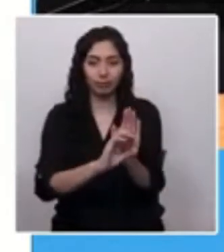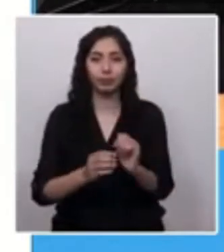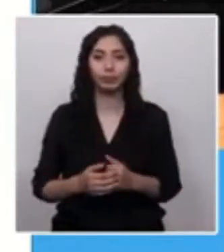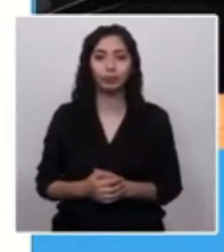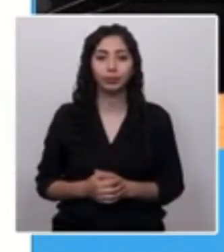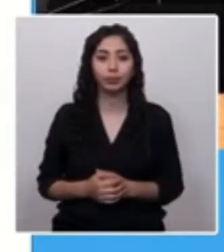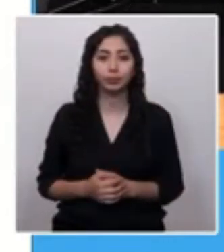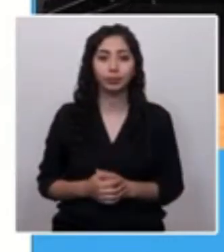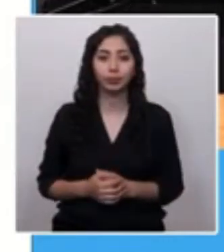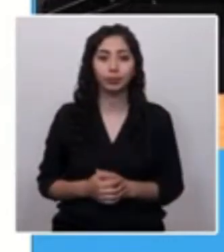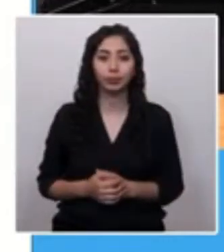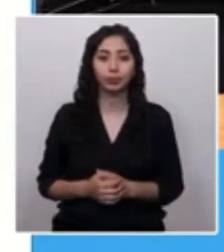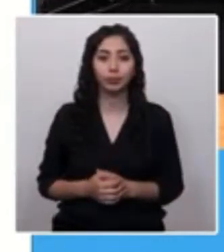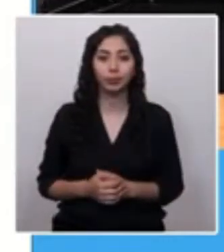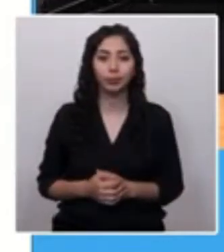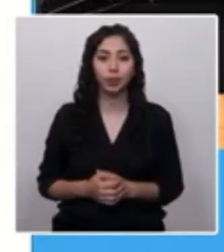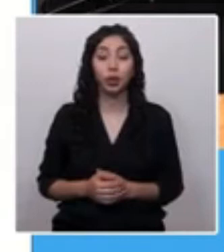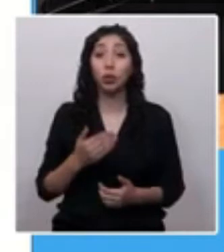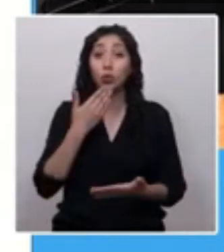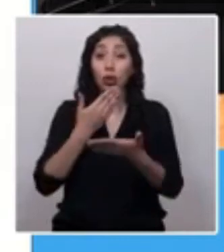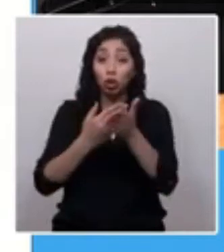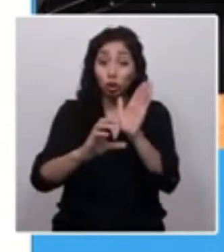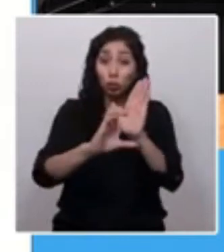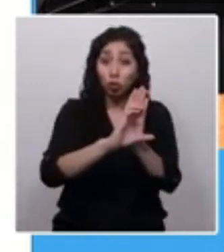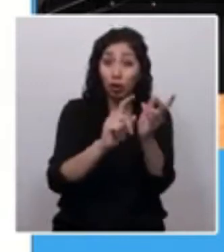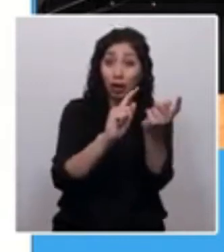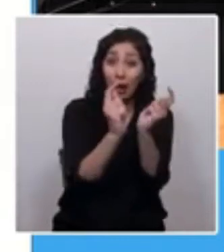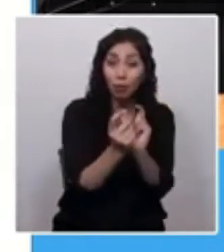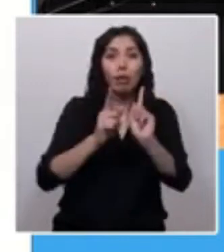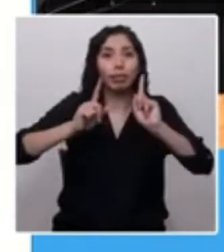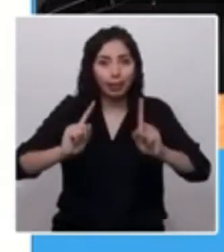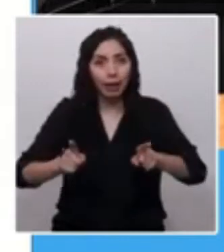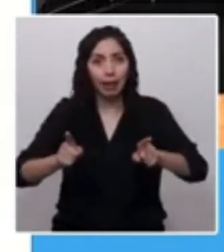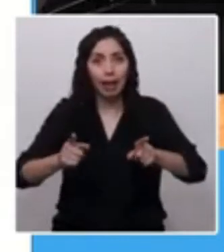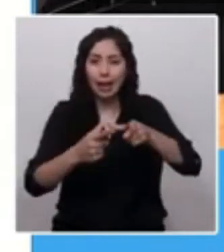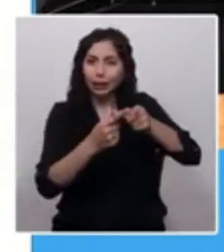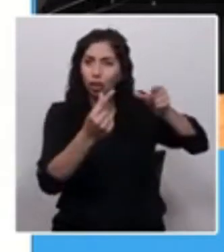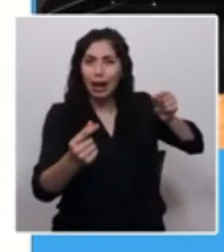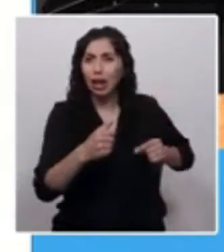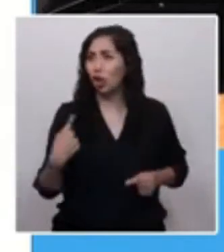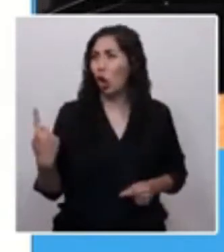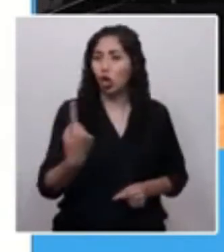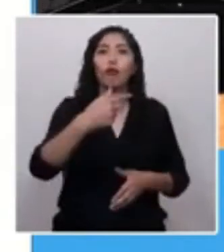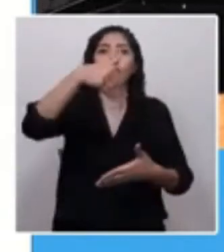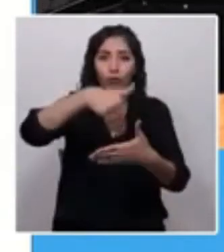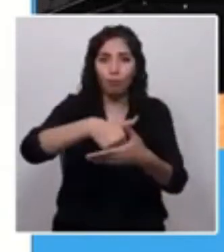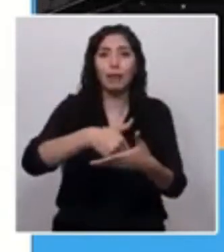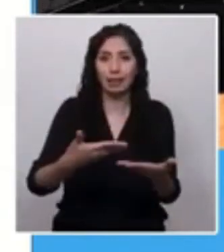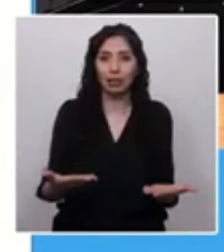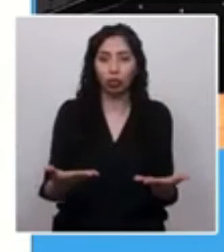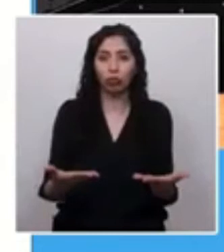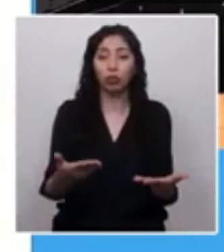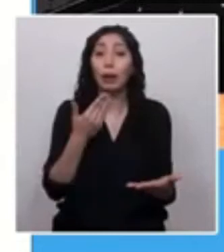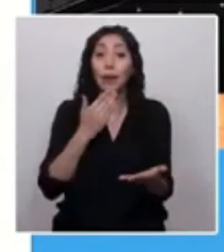Todo cambio en la Constitución debe ser aprobado por plebiscito nacional, al igual que todo cambio en la Constitución. Este es el mecanismo que